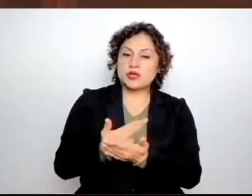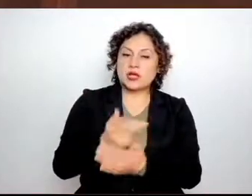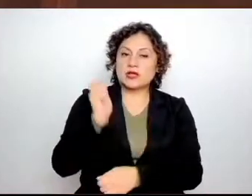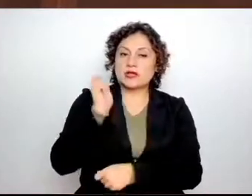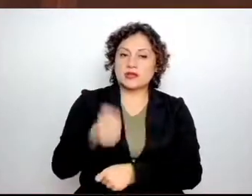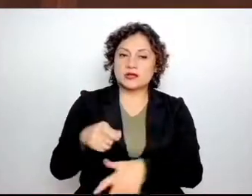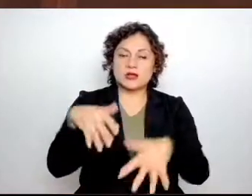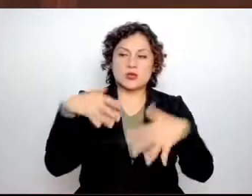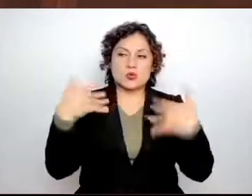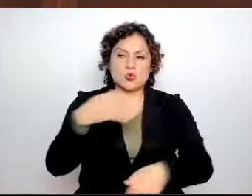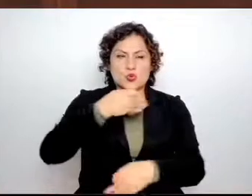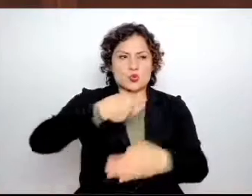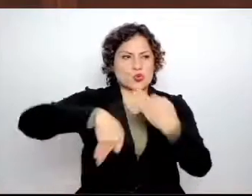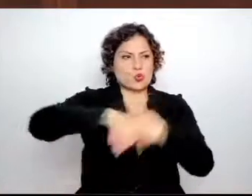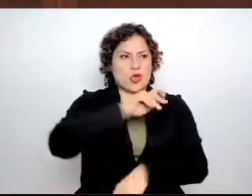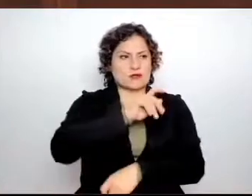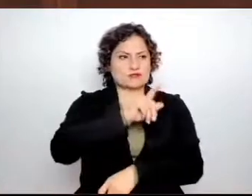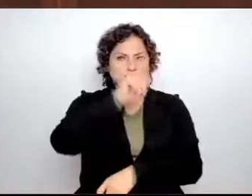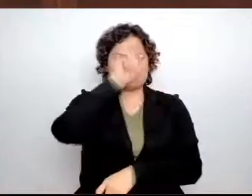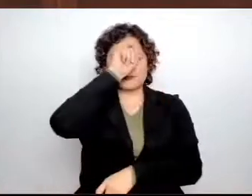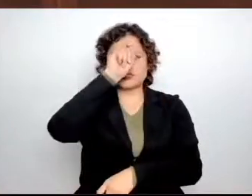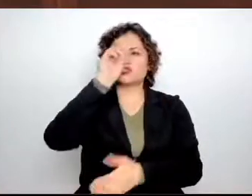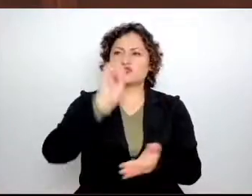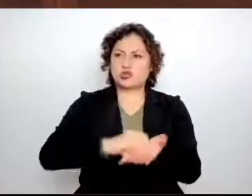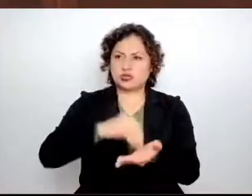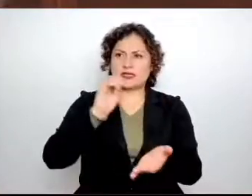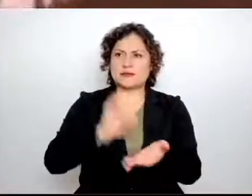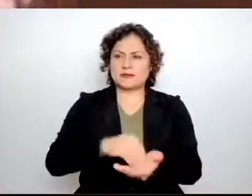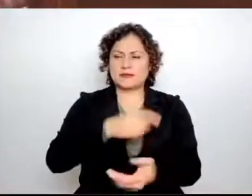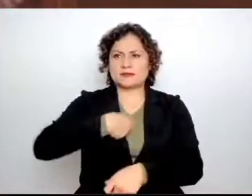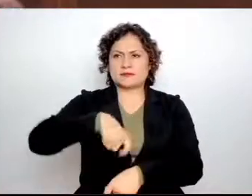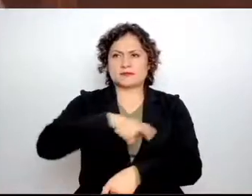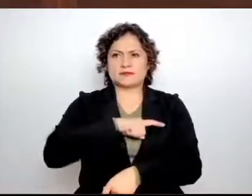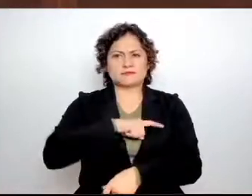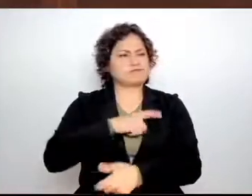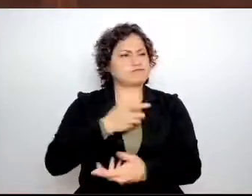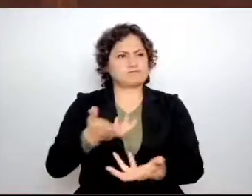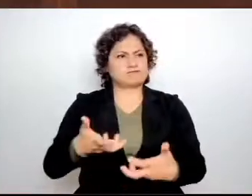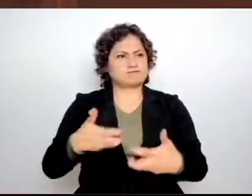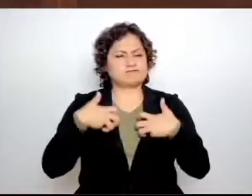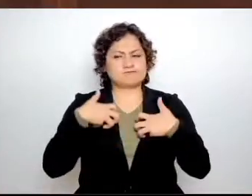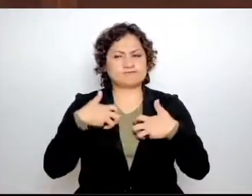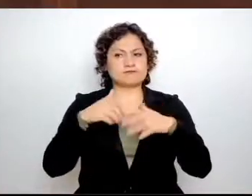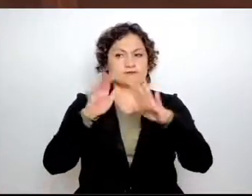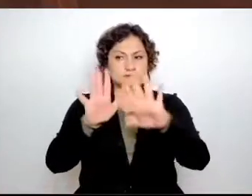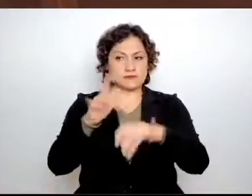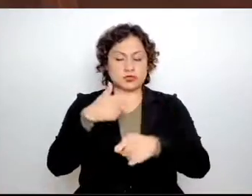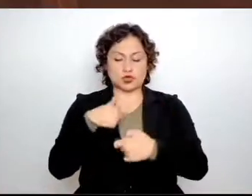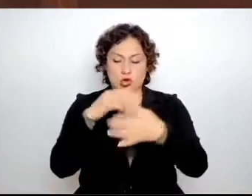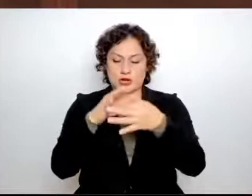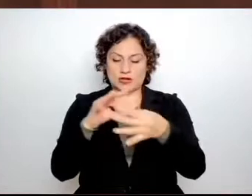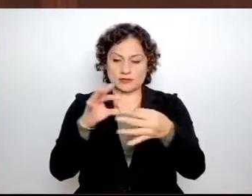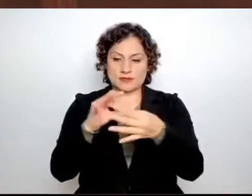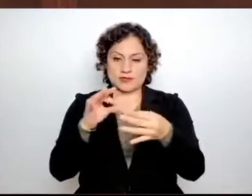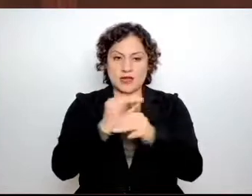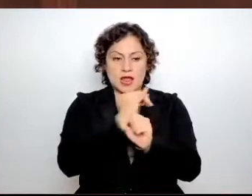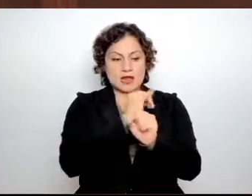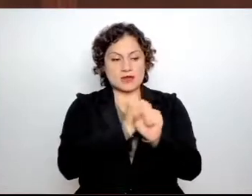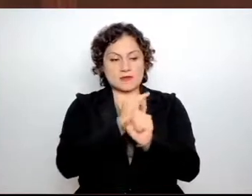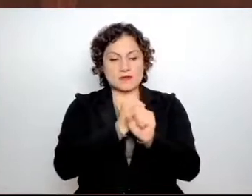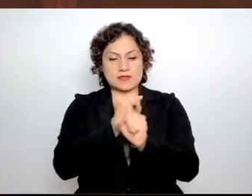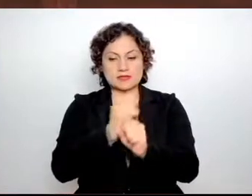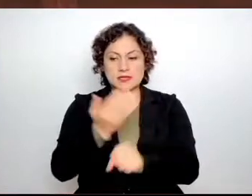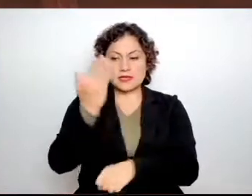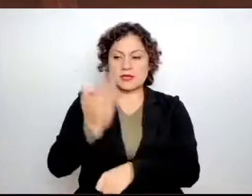interrogantes y mucha indignación. Comenzaré apoyándome en la investigación del periodista